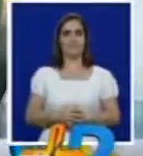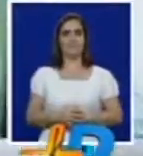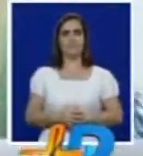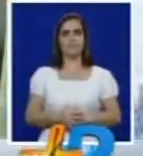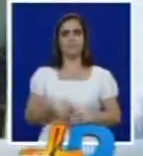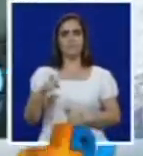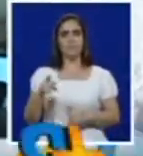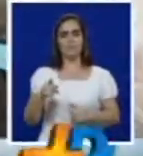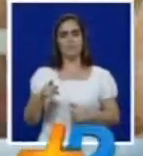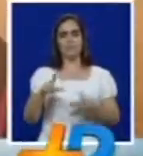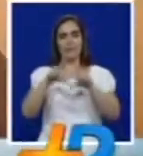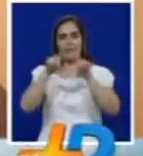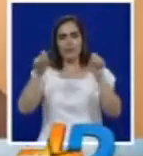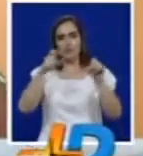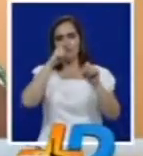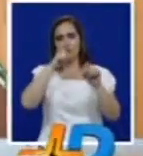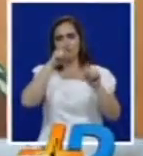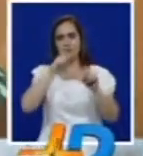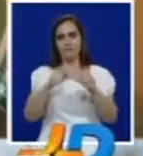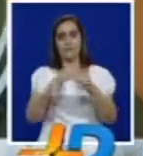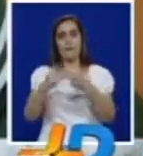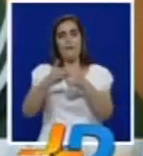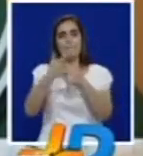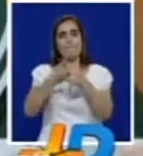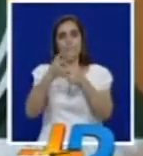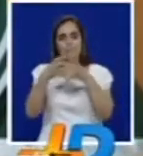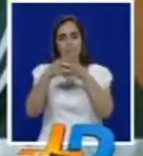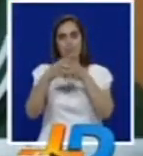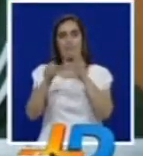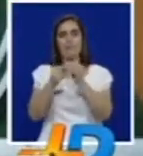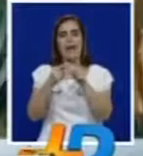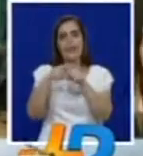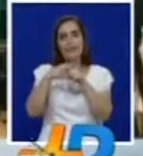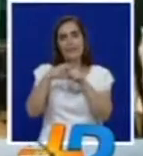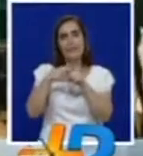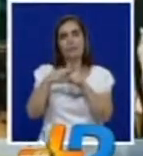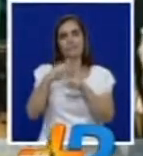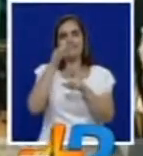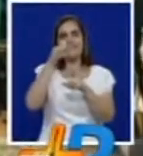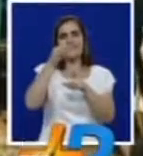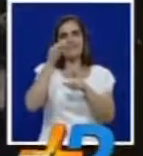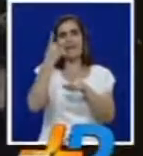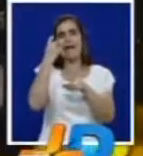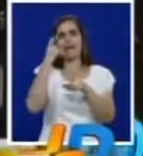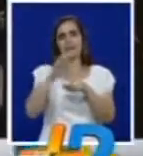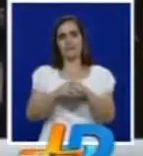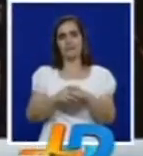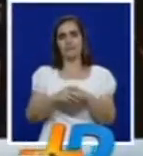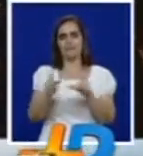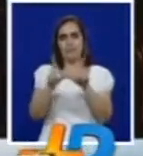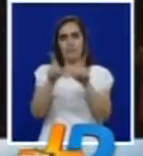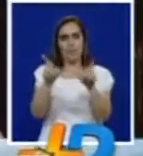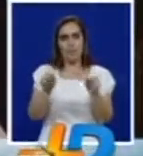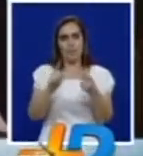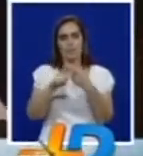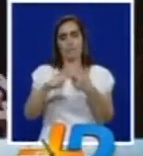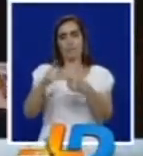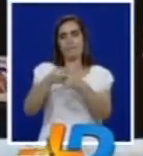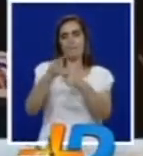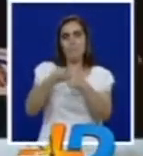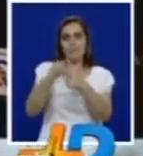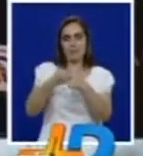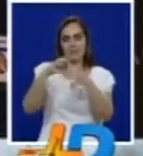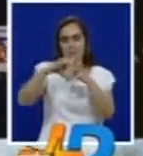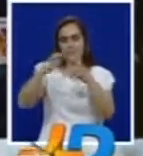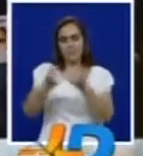el chorizo Santa Rosano la papa rellena y el popular dedo de queso fueron el menú anoche a las afueras del Pascual empanaditas papita borrajada